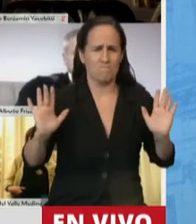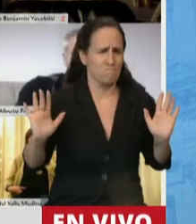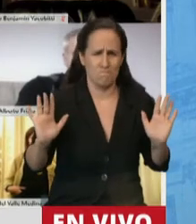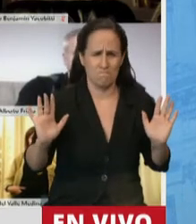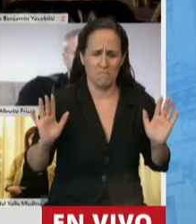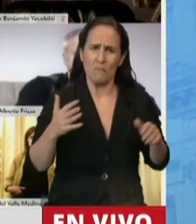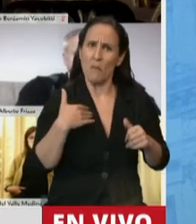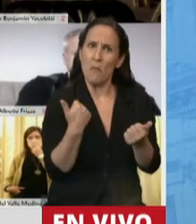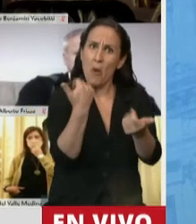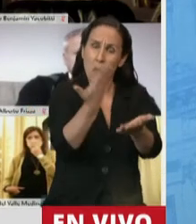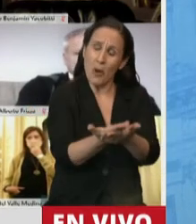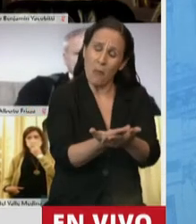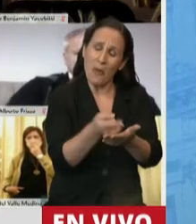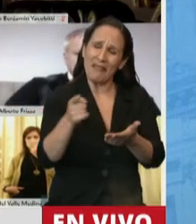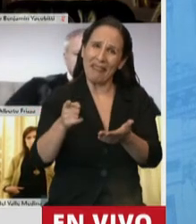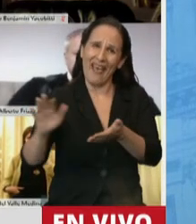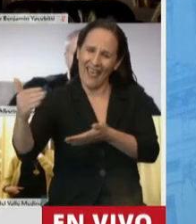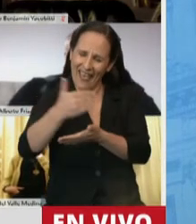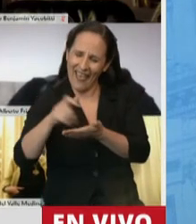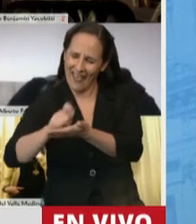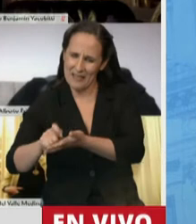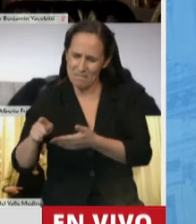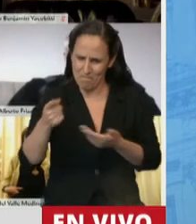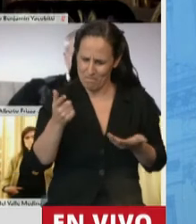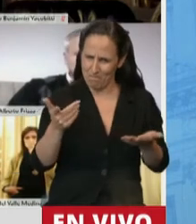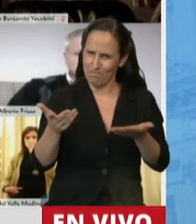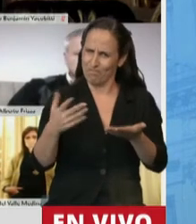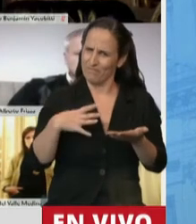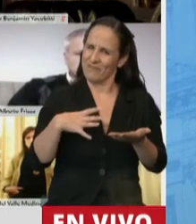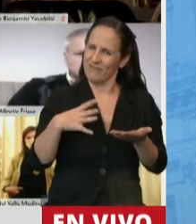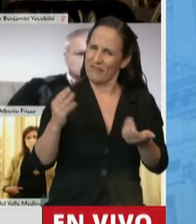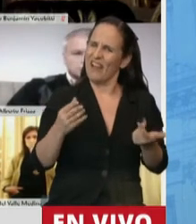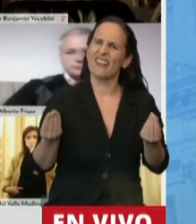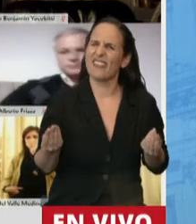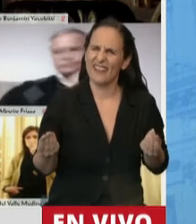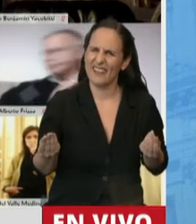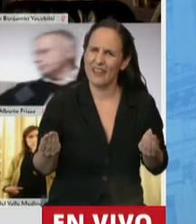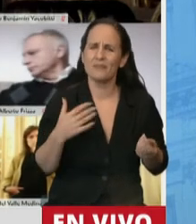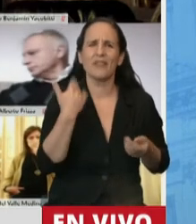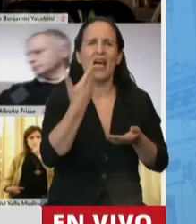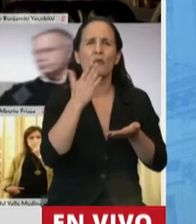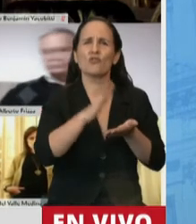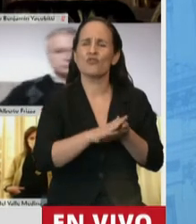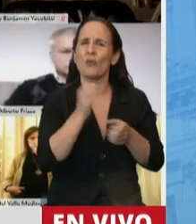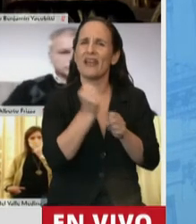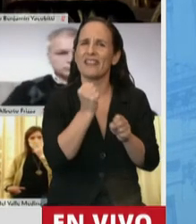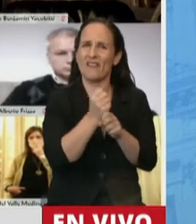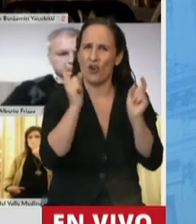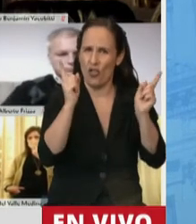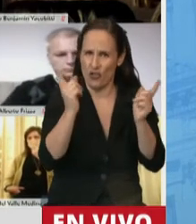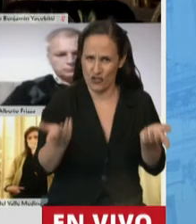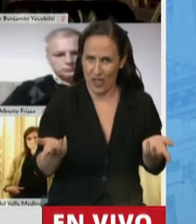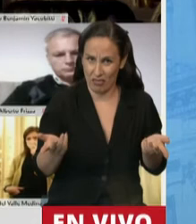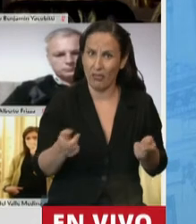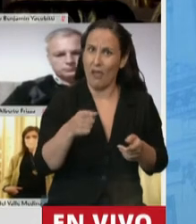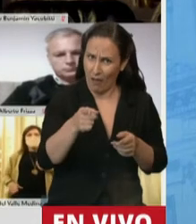reflejado, estamos sintiendo que todavía nos falta aún más regular. Estoy refiriendo al trabajo docente. Los docentes hacemos